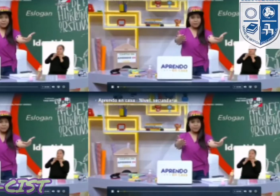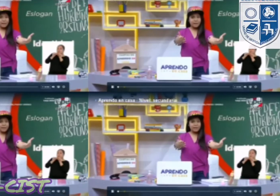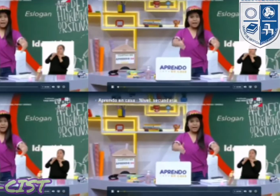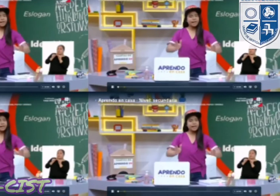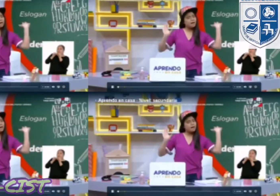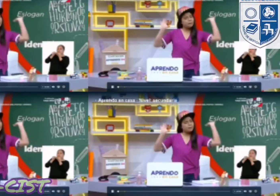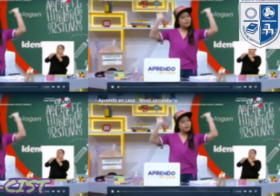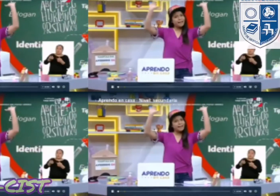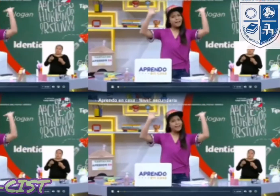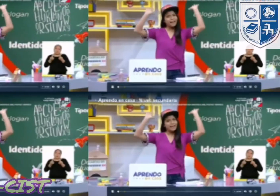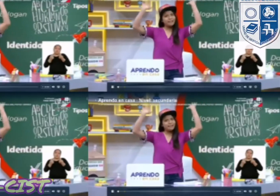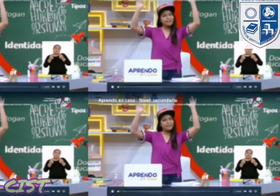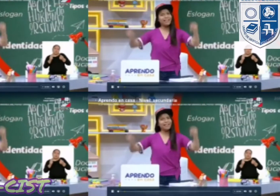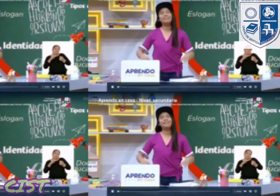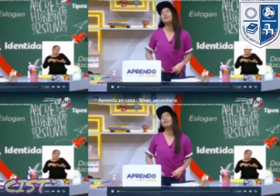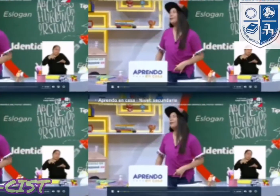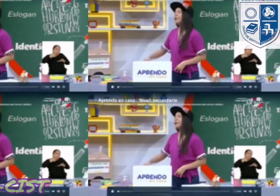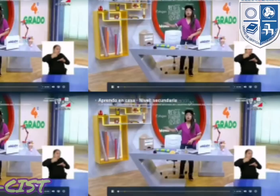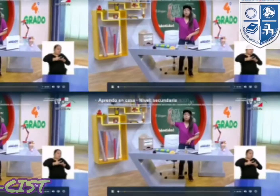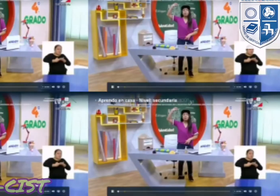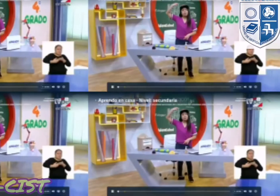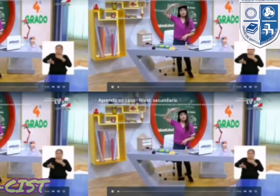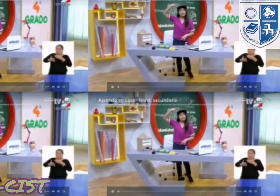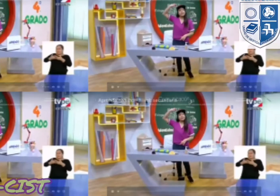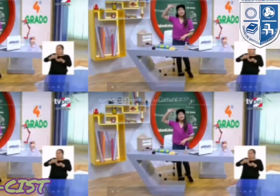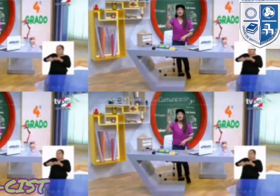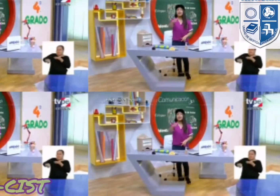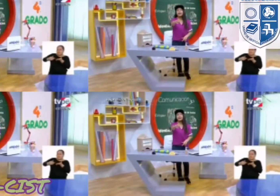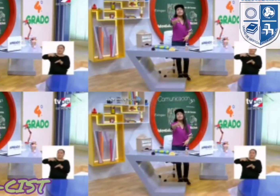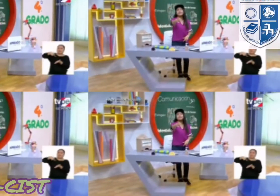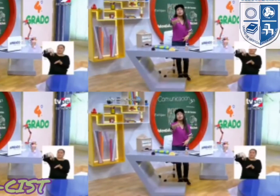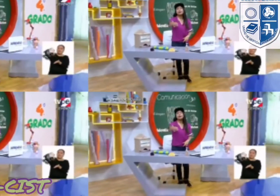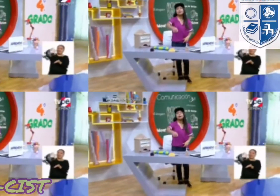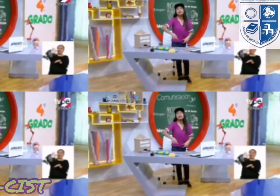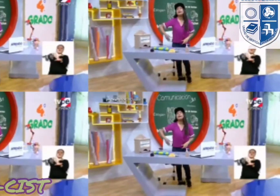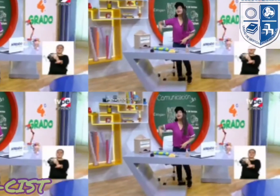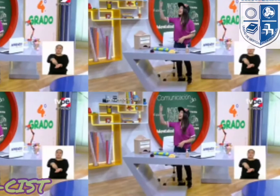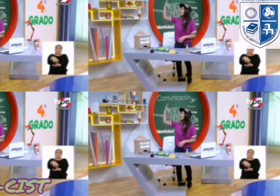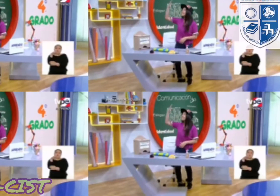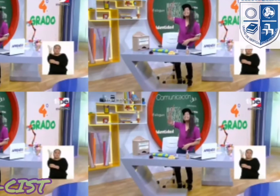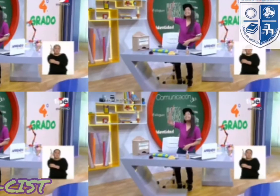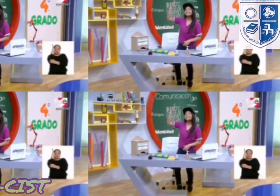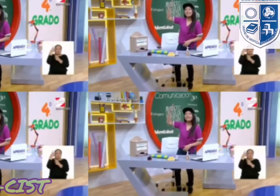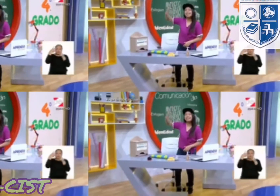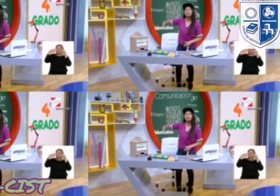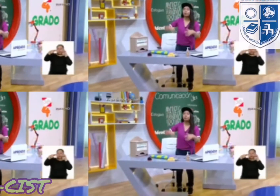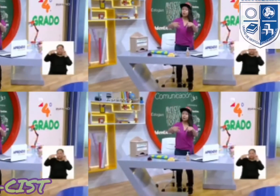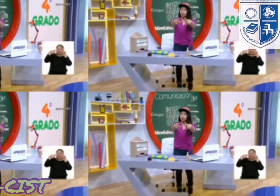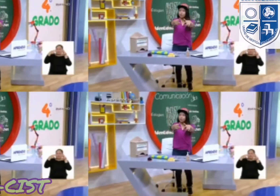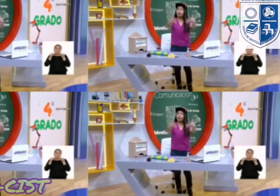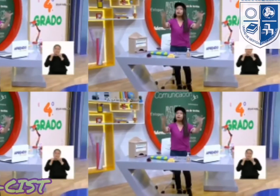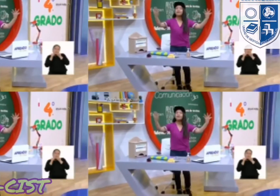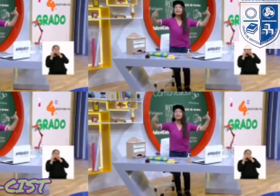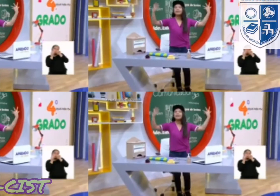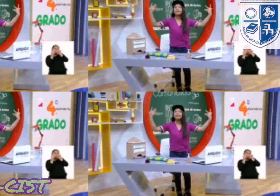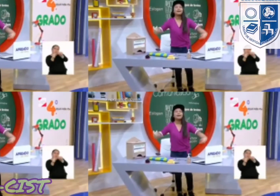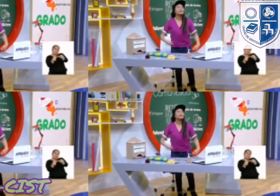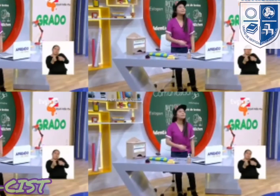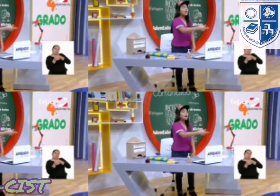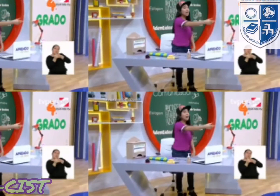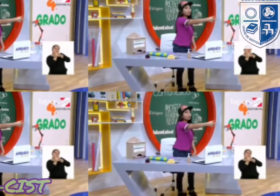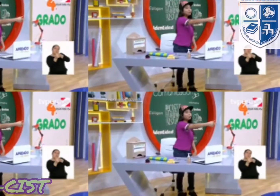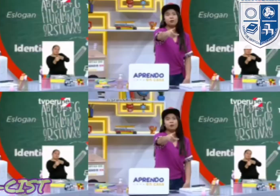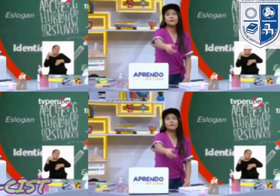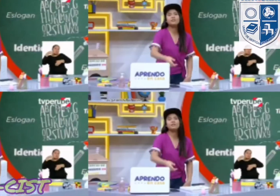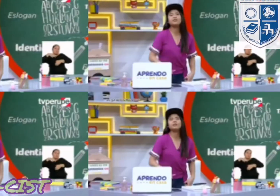...así me caiga, me iré levantando, mueve tu antena, esta cuarentena, diga este ritmo y no te